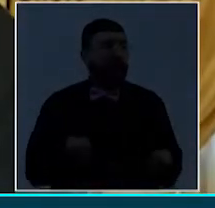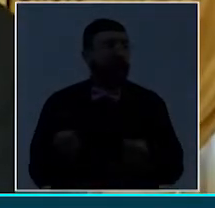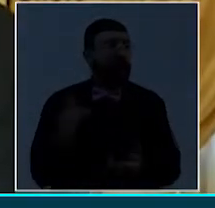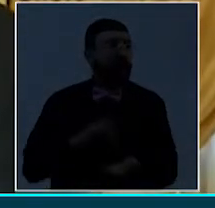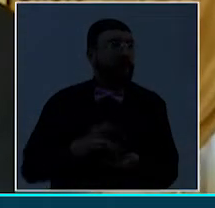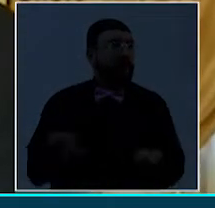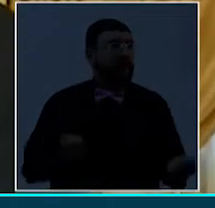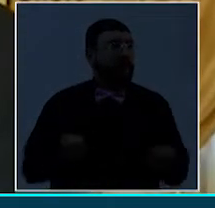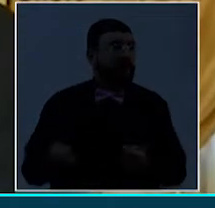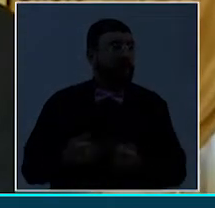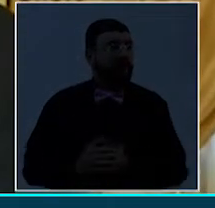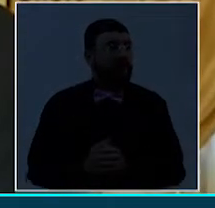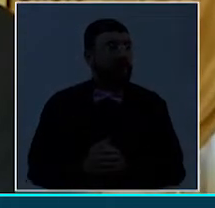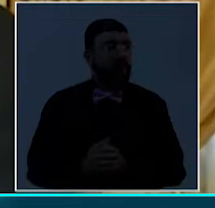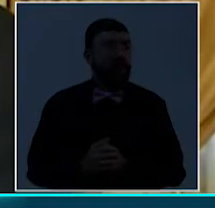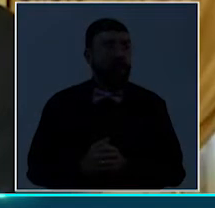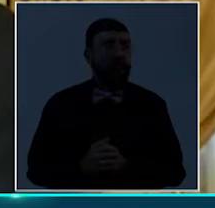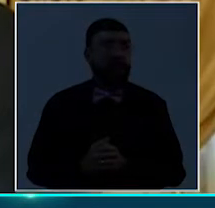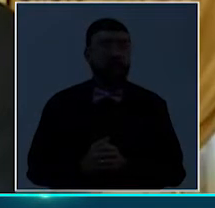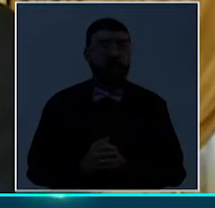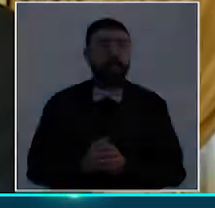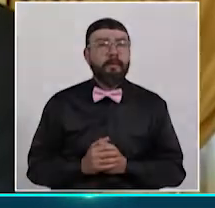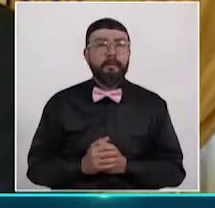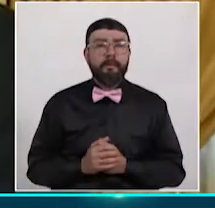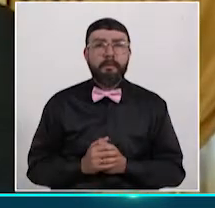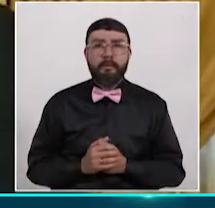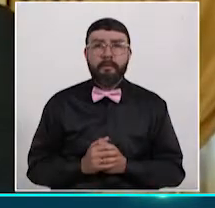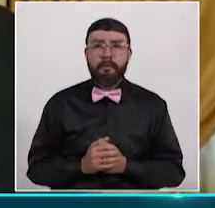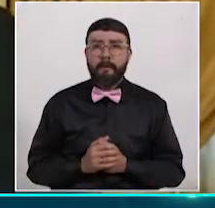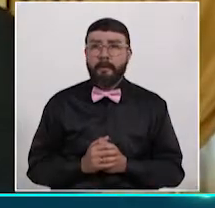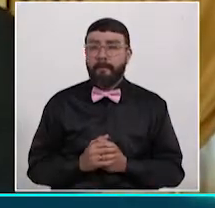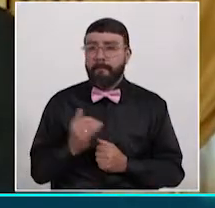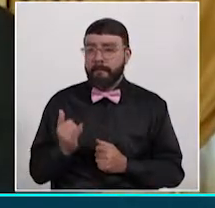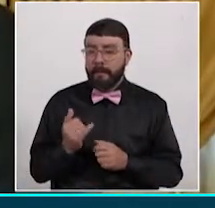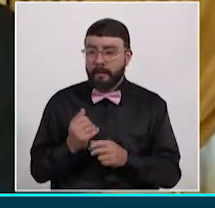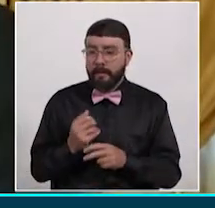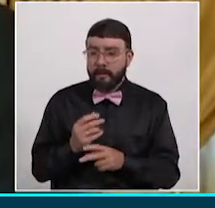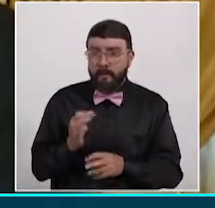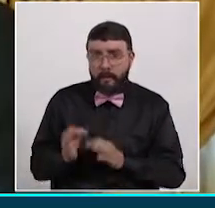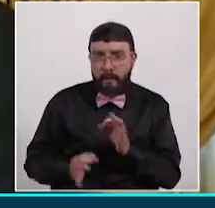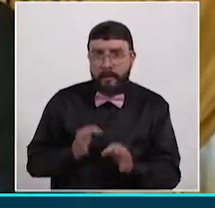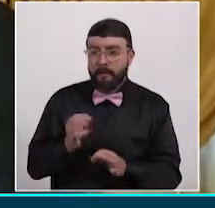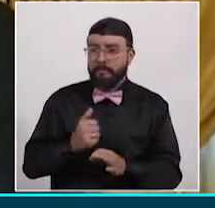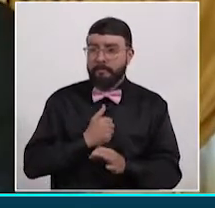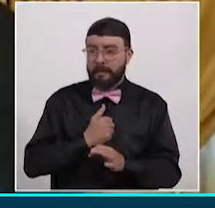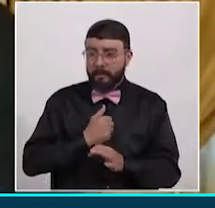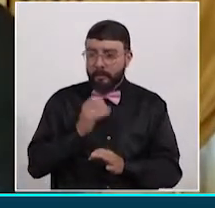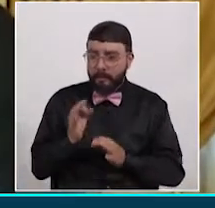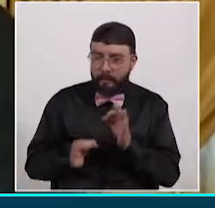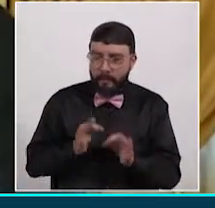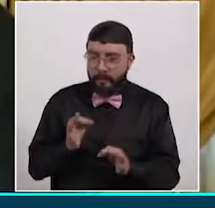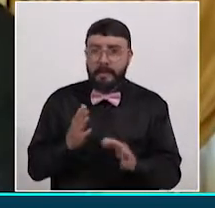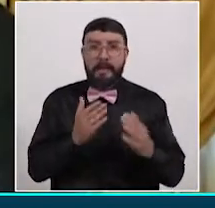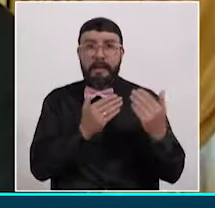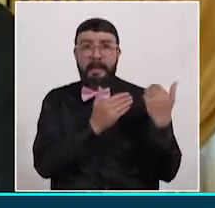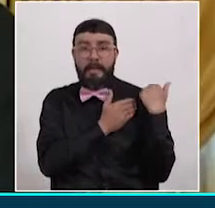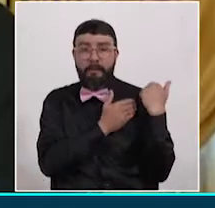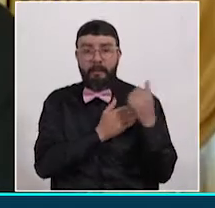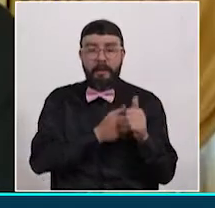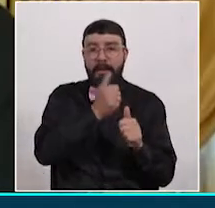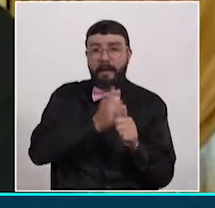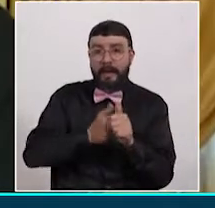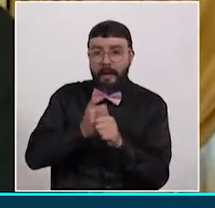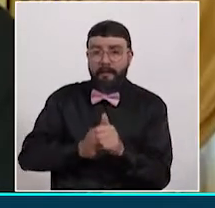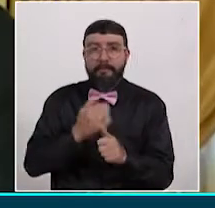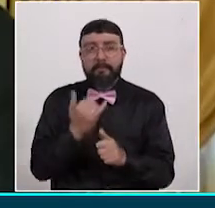Es la solidaridad, es el cuidado mutuo, es el responsabilizarnos de los